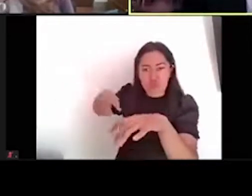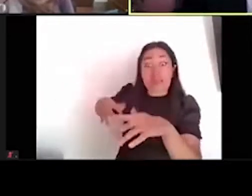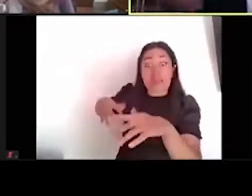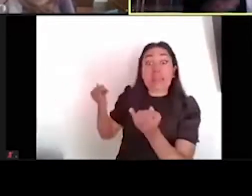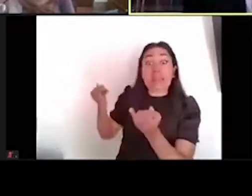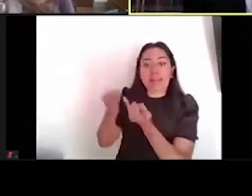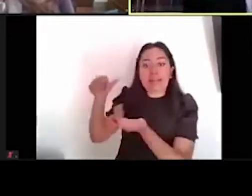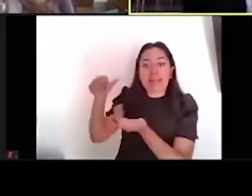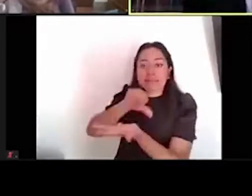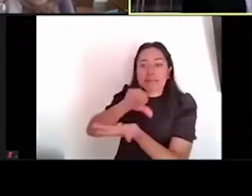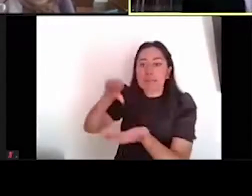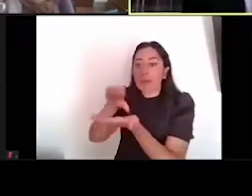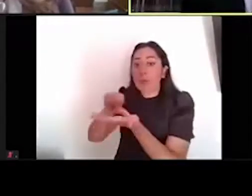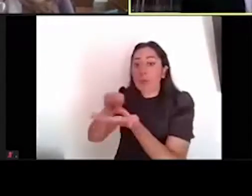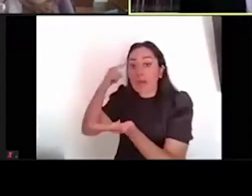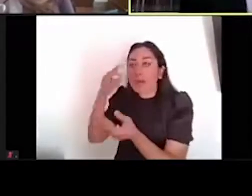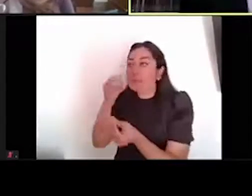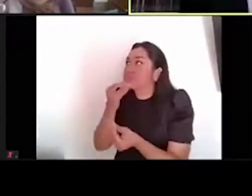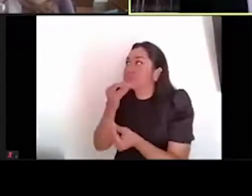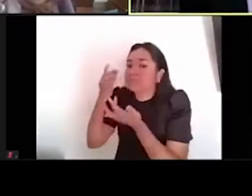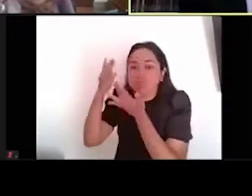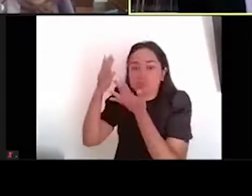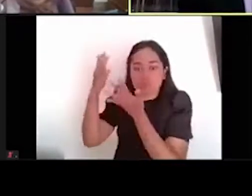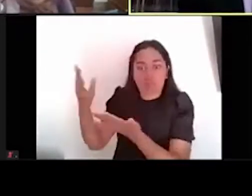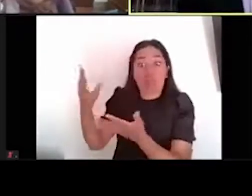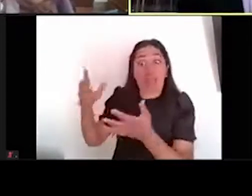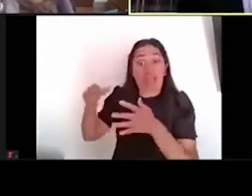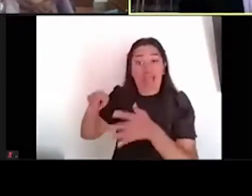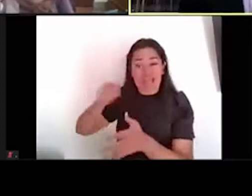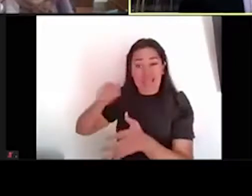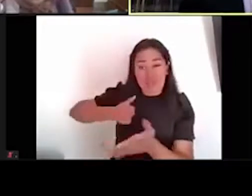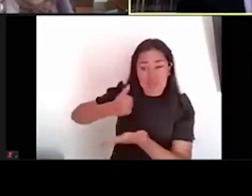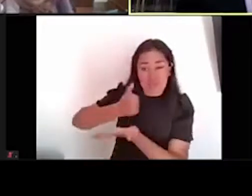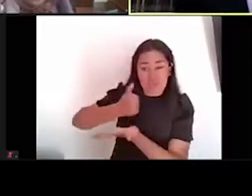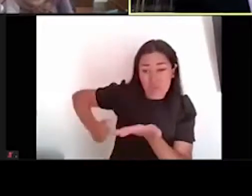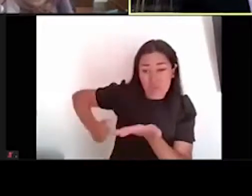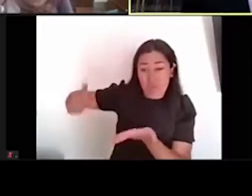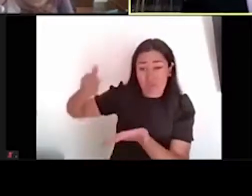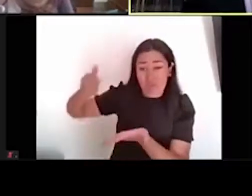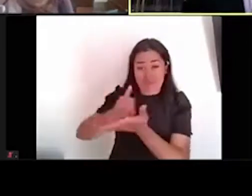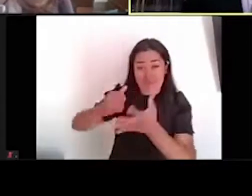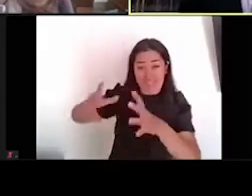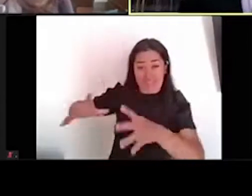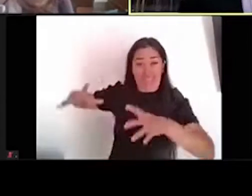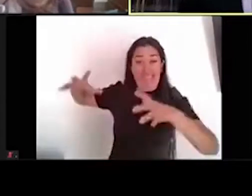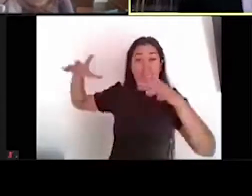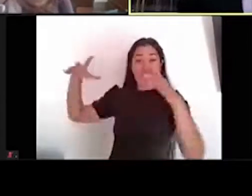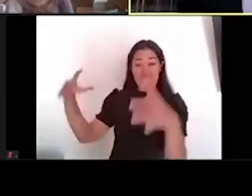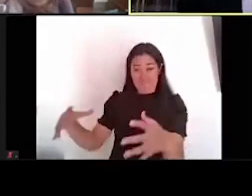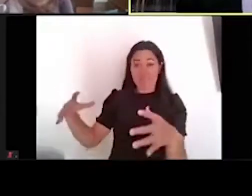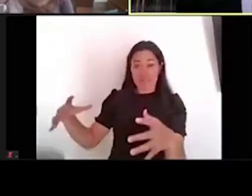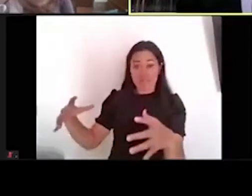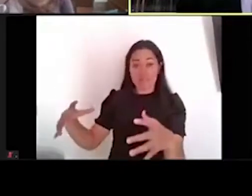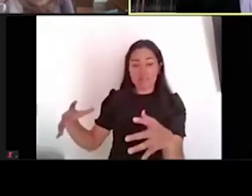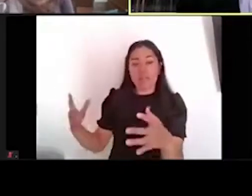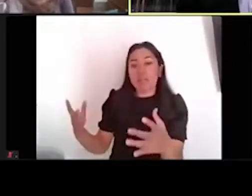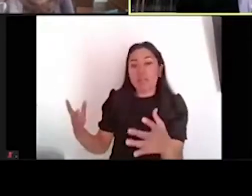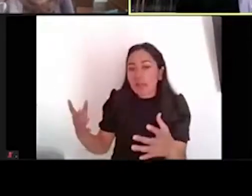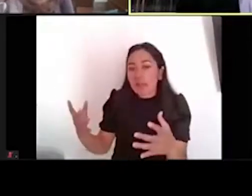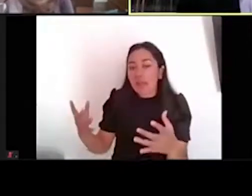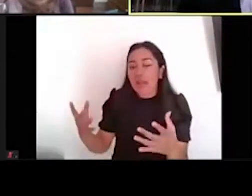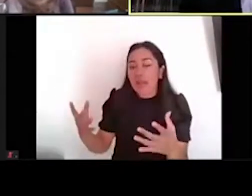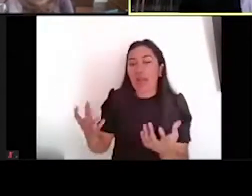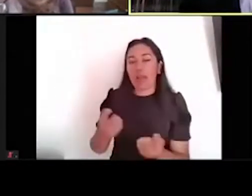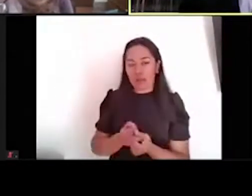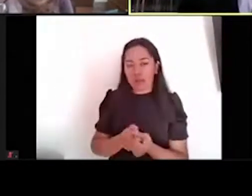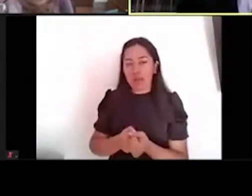había en cada parcialidad, ¿no? Tenochtitlan era una ciudad que también, que, que aunque buenos ellos se